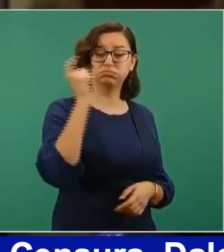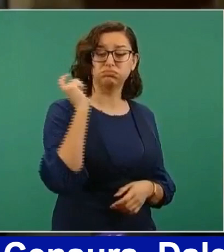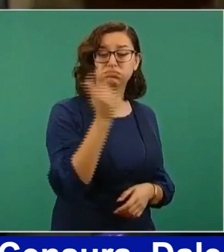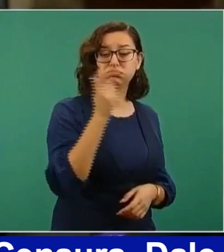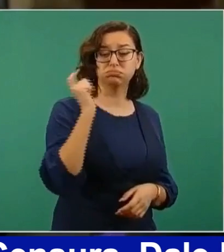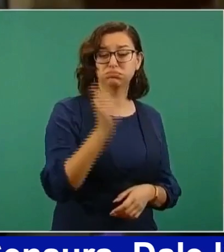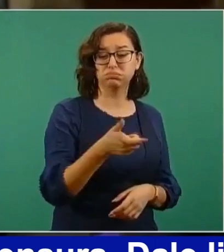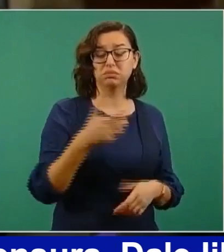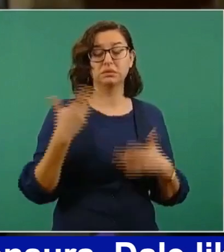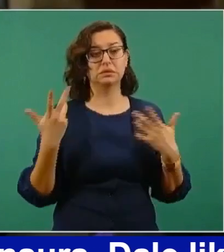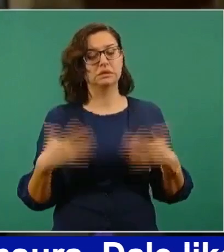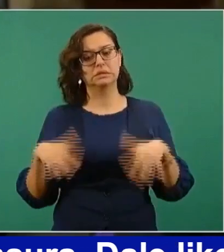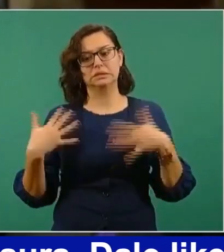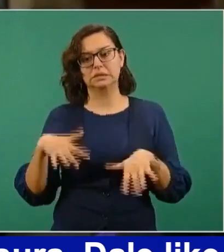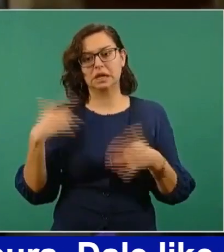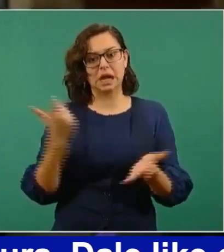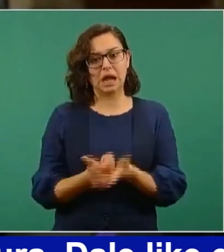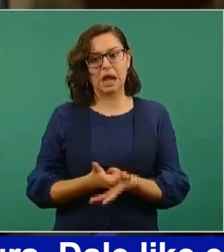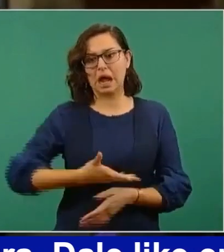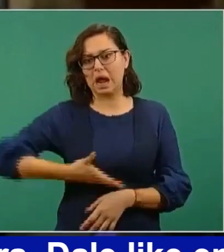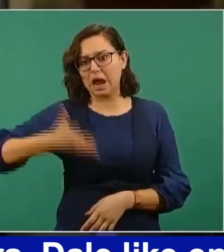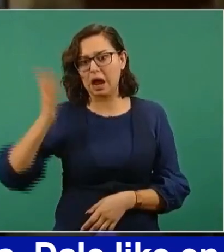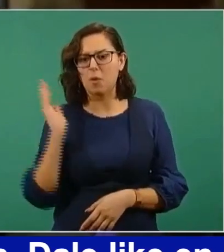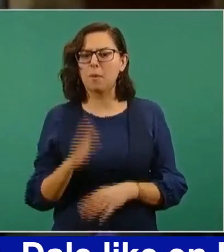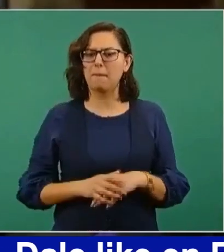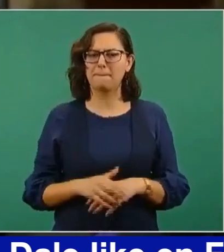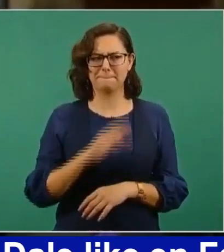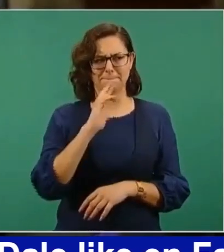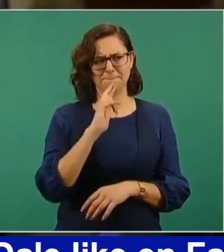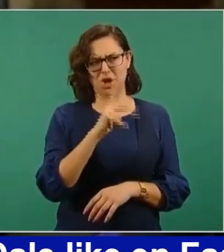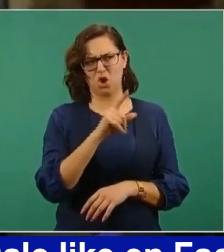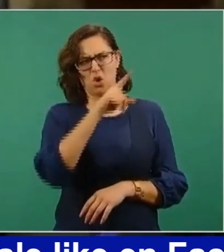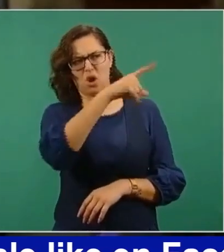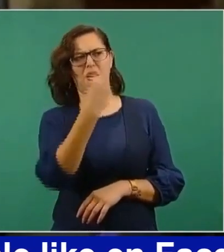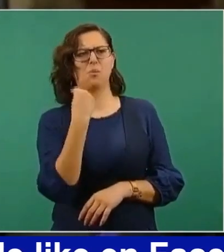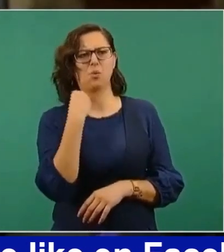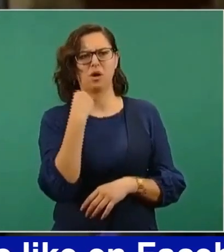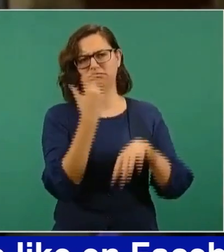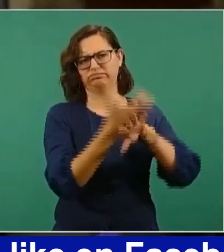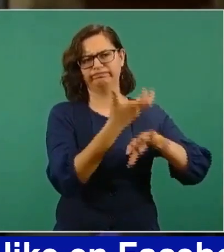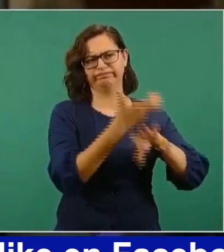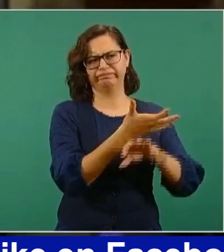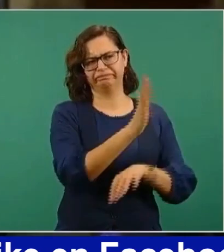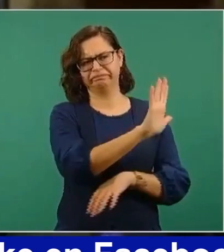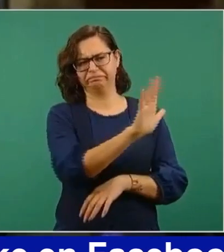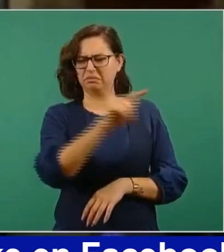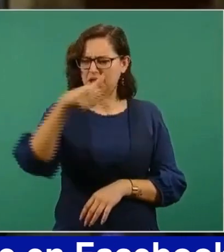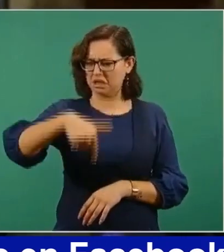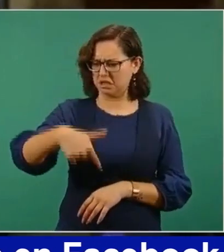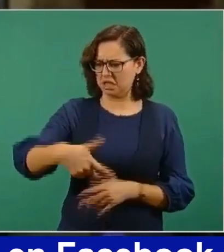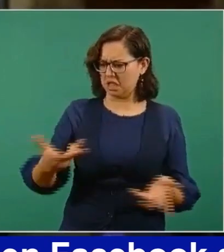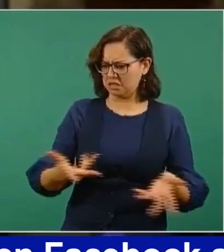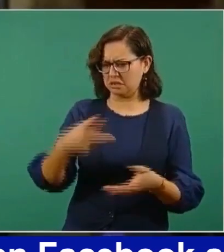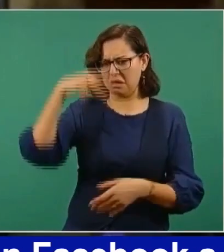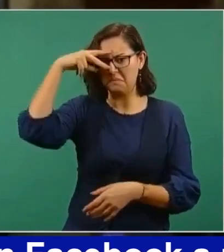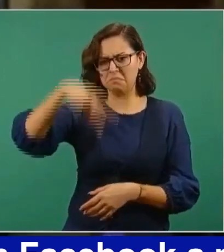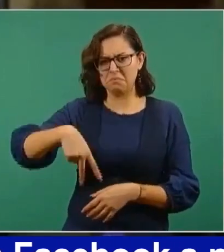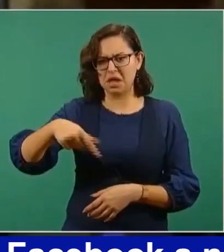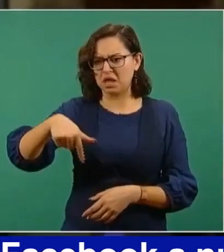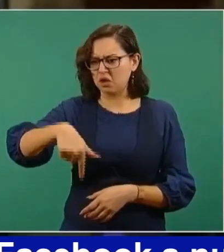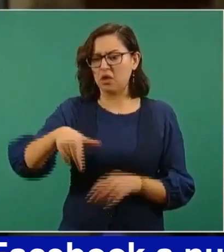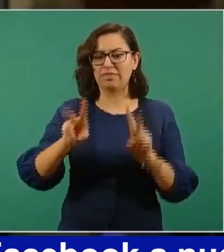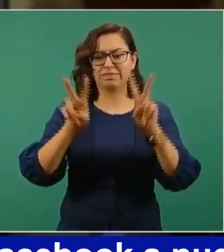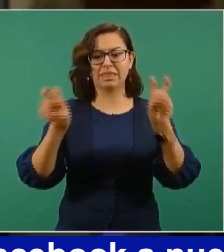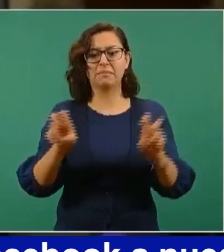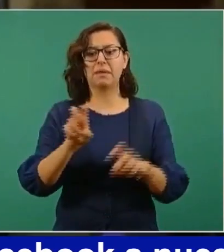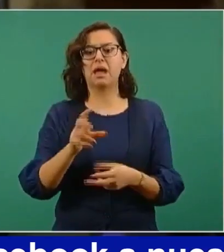litigios y finalmente los buscara resolver como usted lo ha hecho platicando con las personas involucradas como en el tema del litio en el